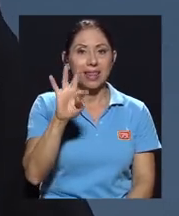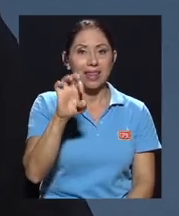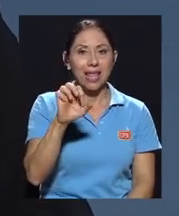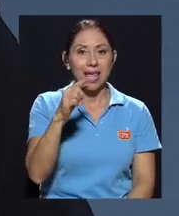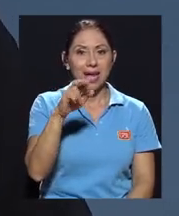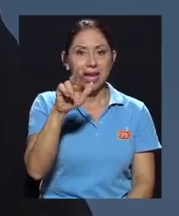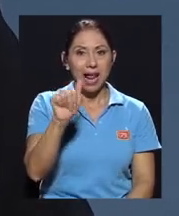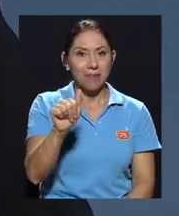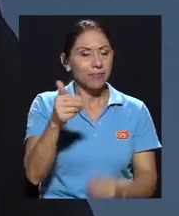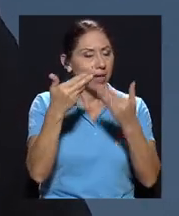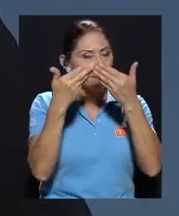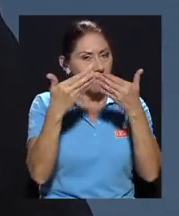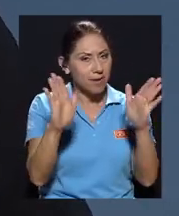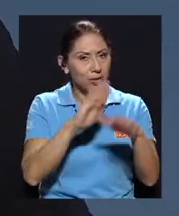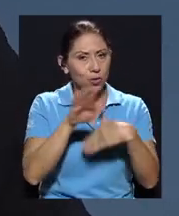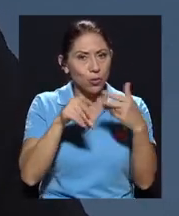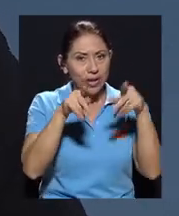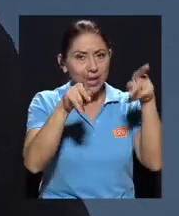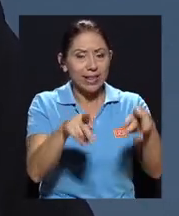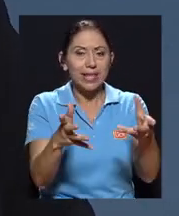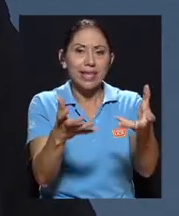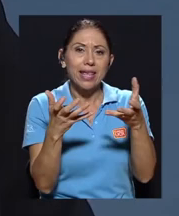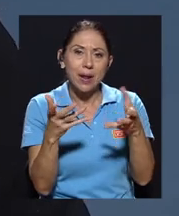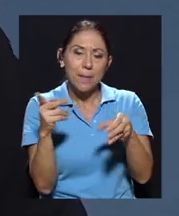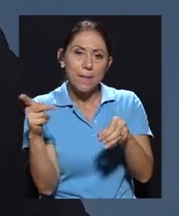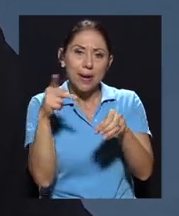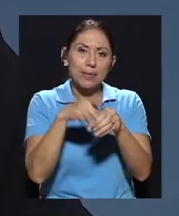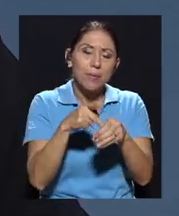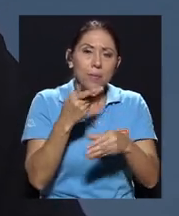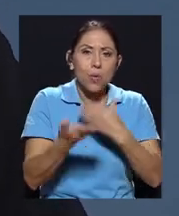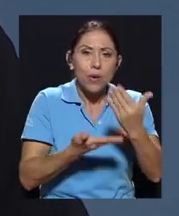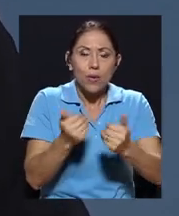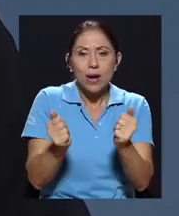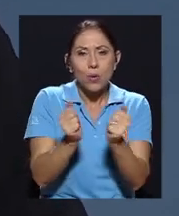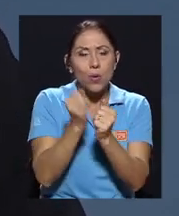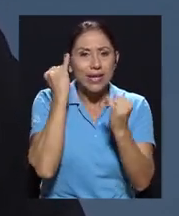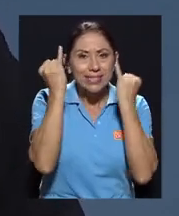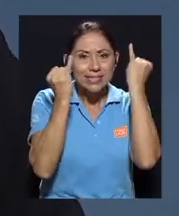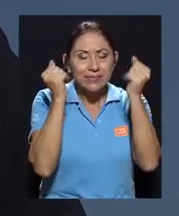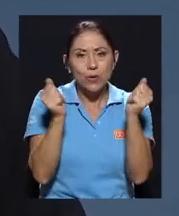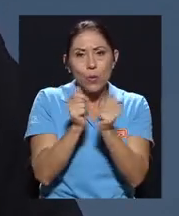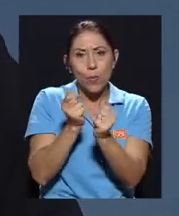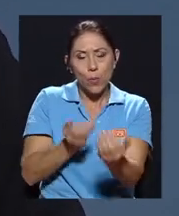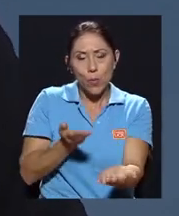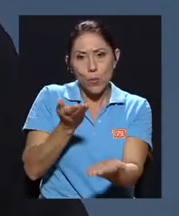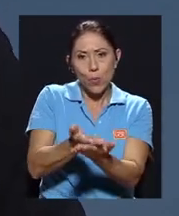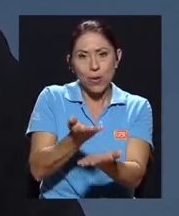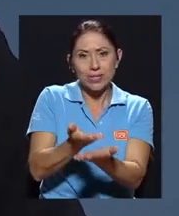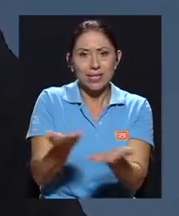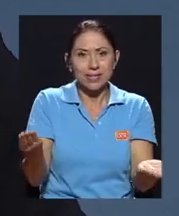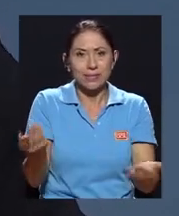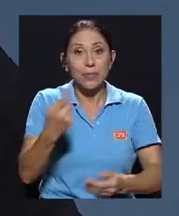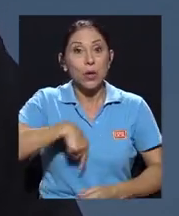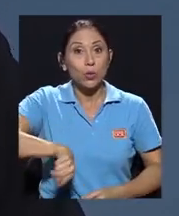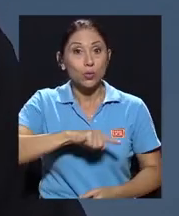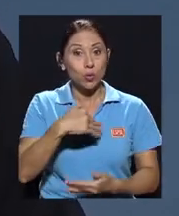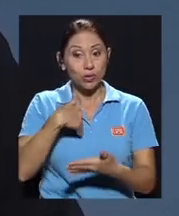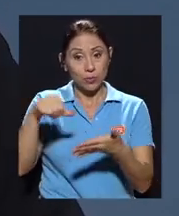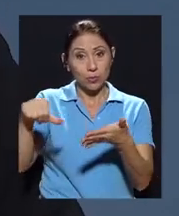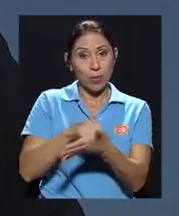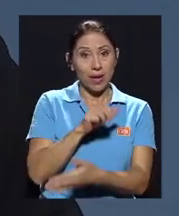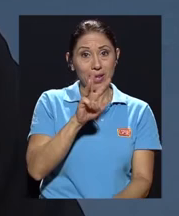toda la gente que quiera participar, colaborar con iniciativas, con propuestas. Nosotros tenemos una página,